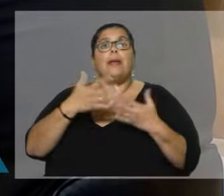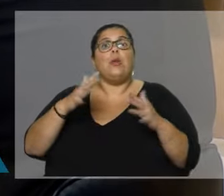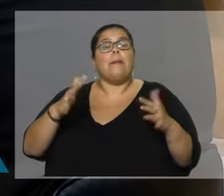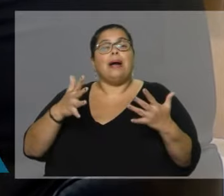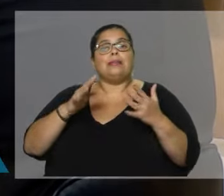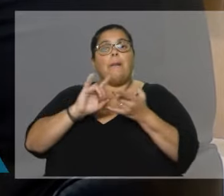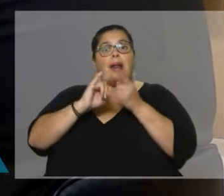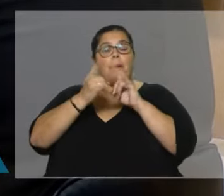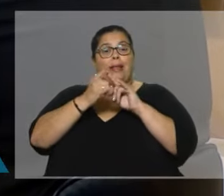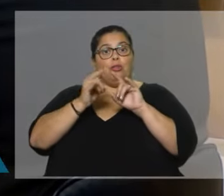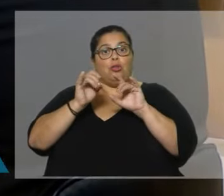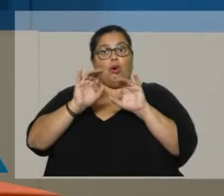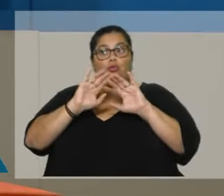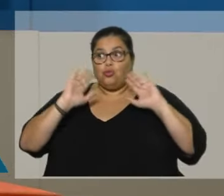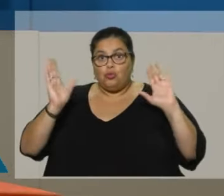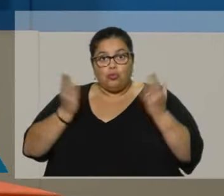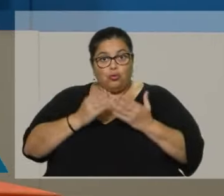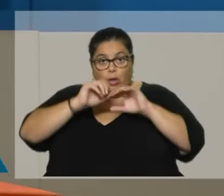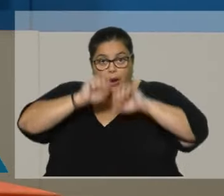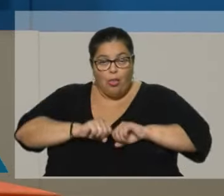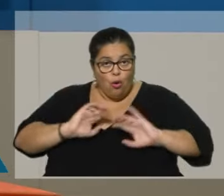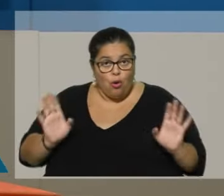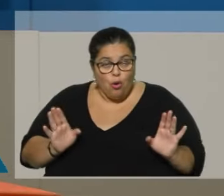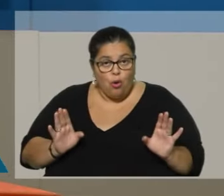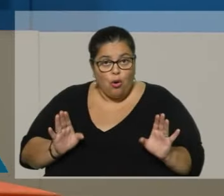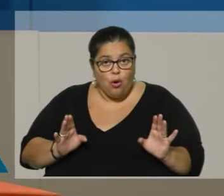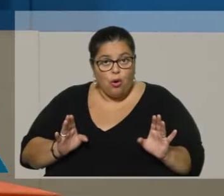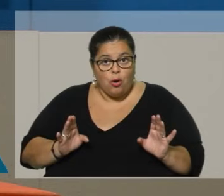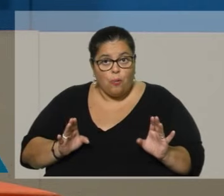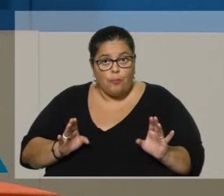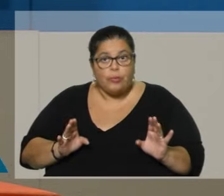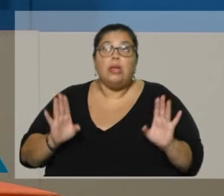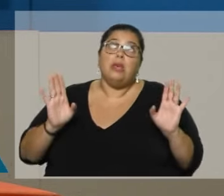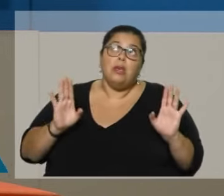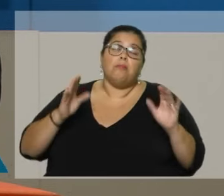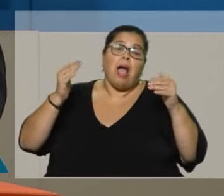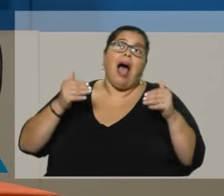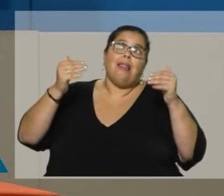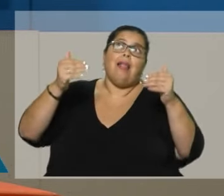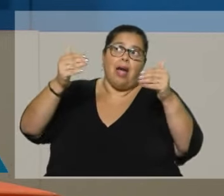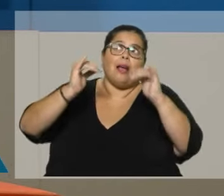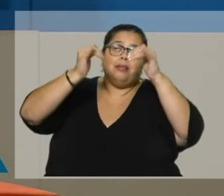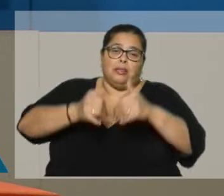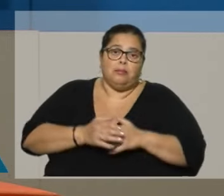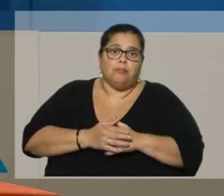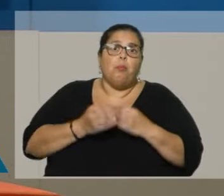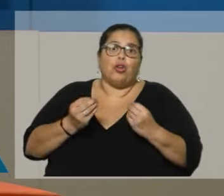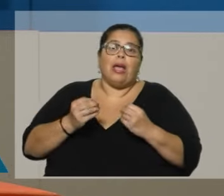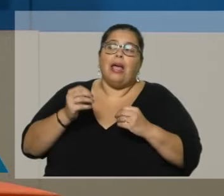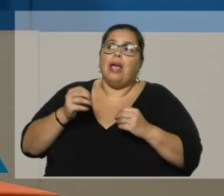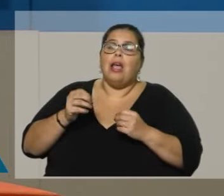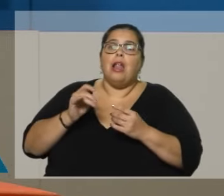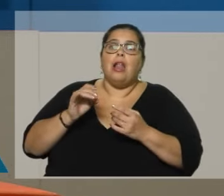la propuesta de ustedes? Bueno, a la larga, posiblemente, los ciudadanos tomarían el control del